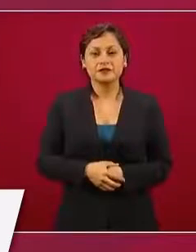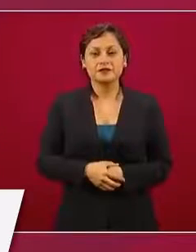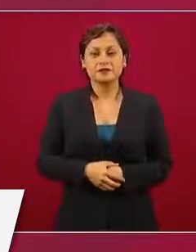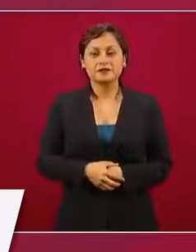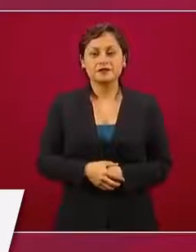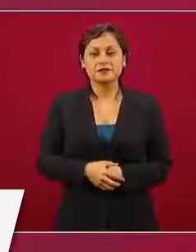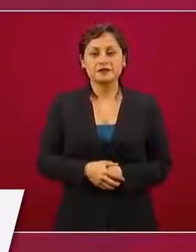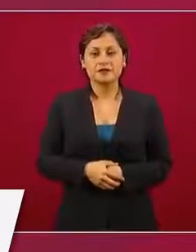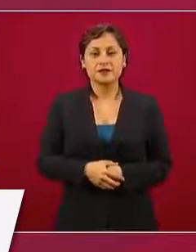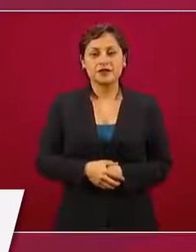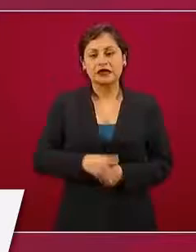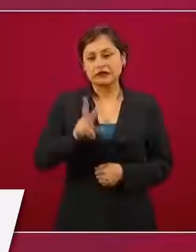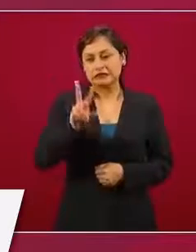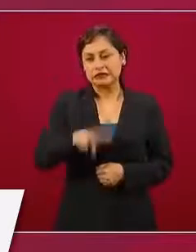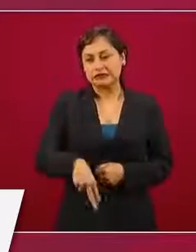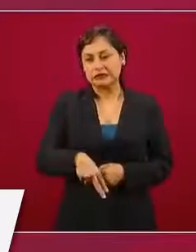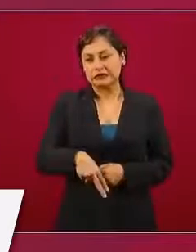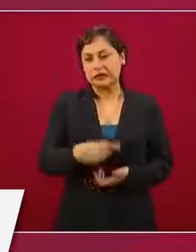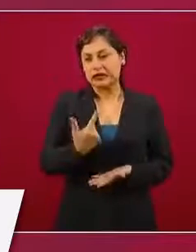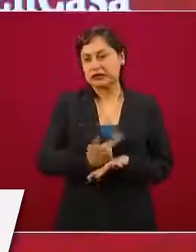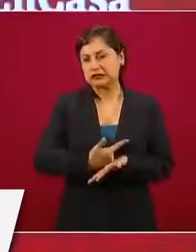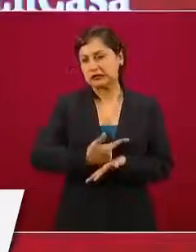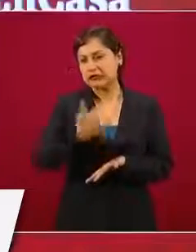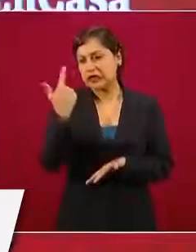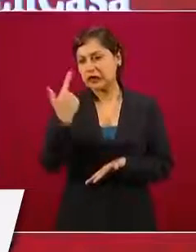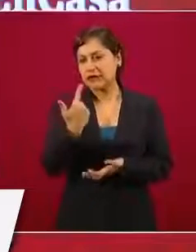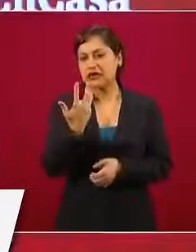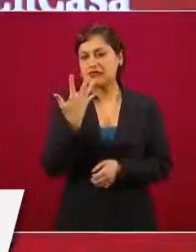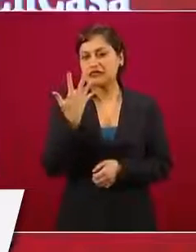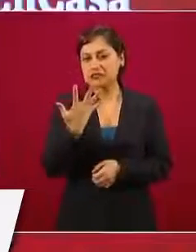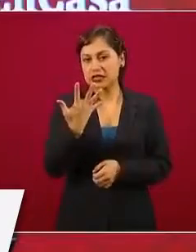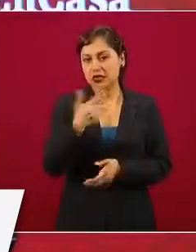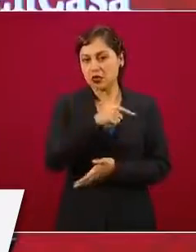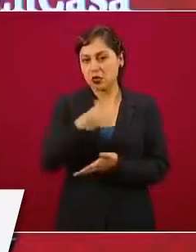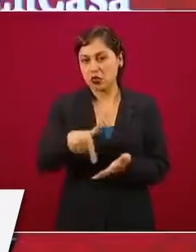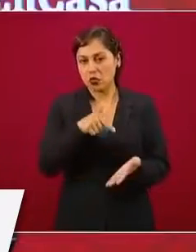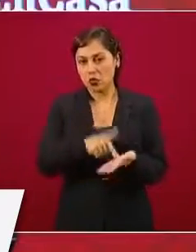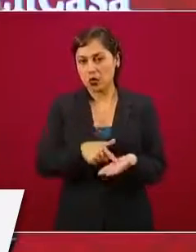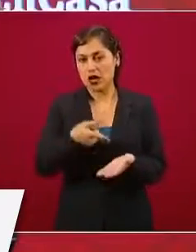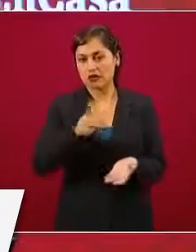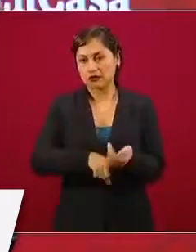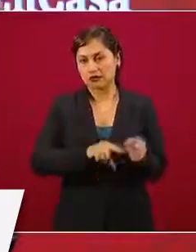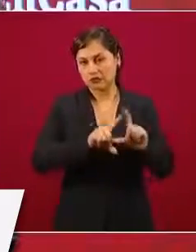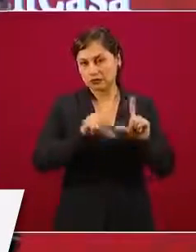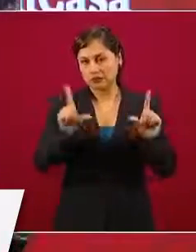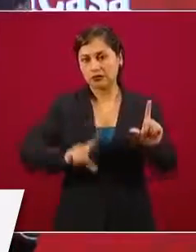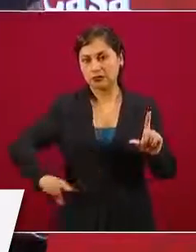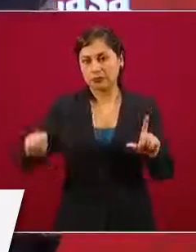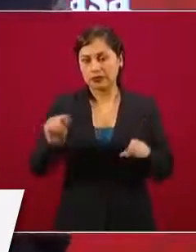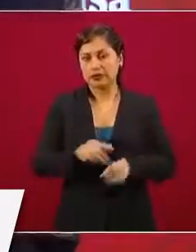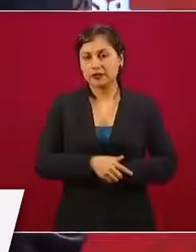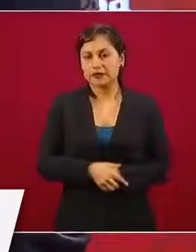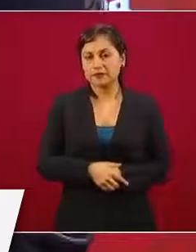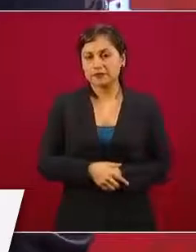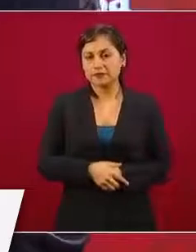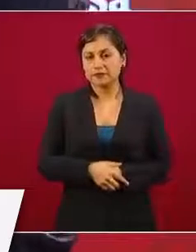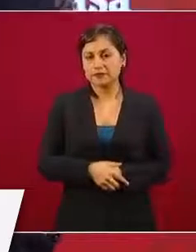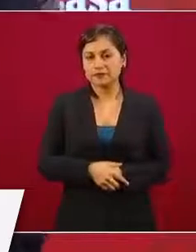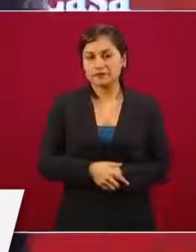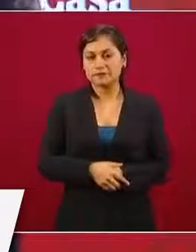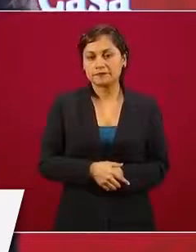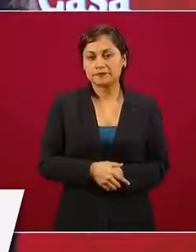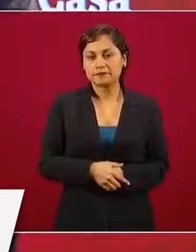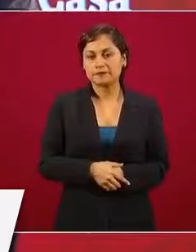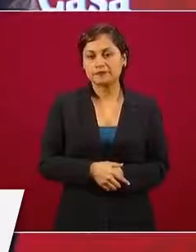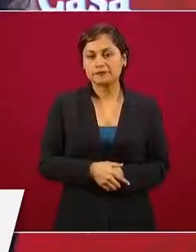entidades del país, sobre todo lo que tiene que ver con homicidios,